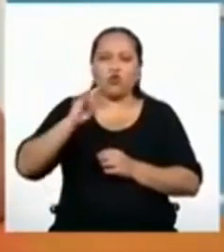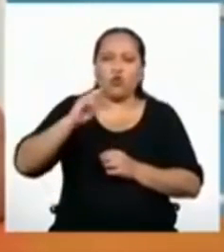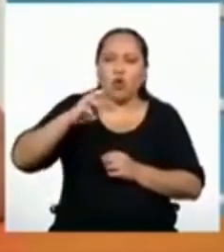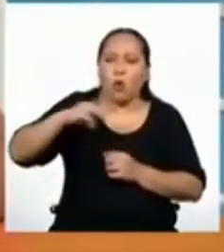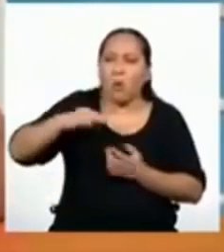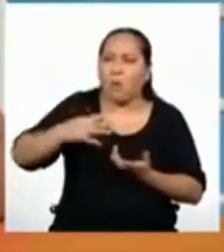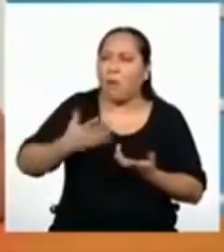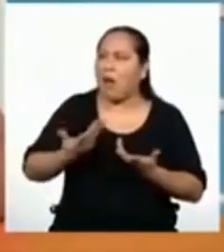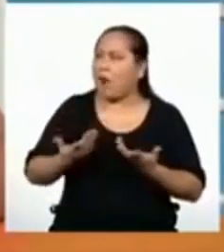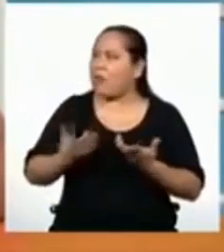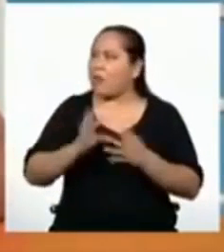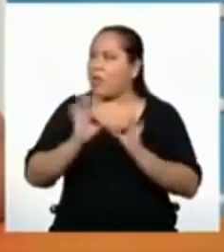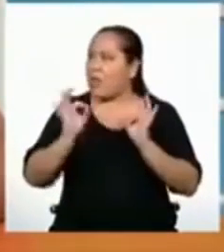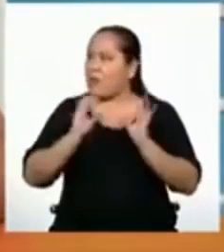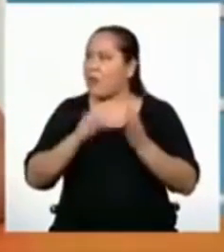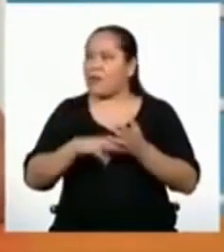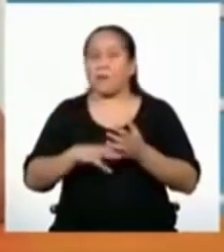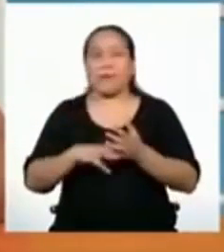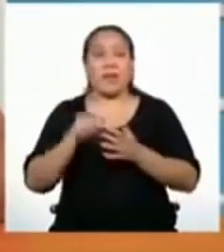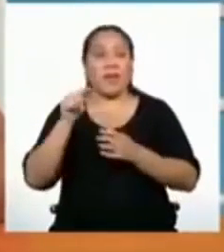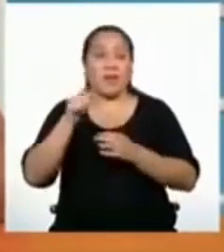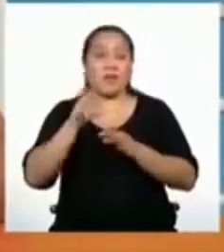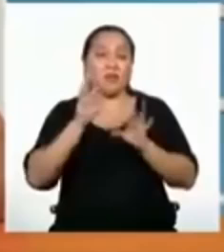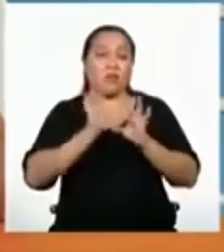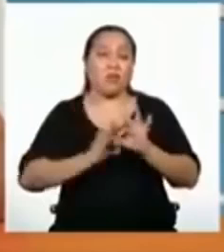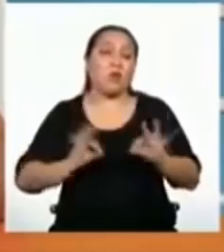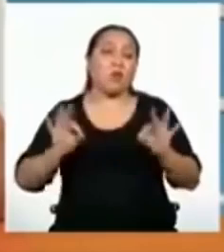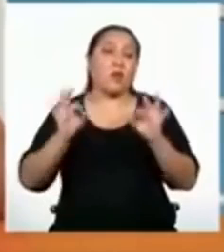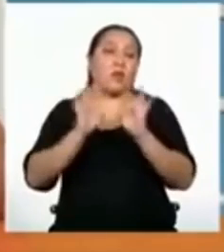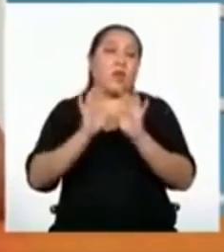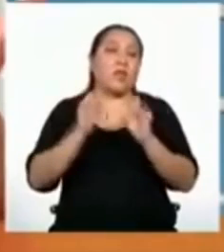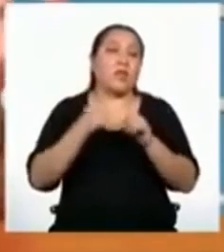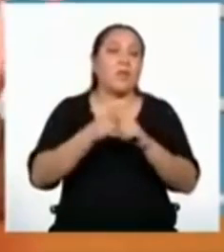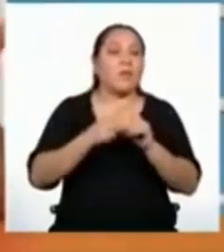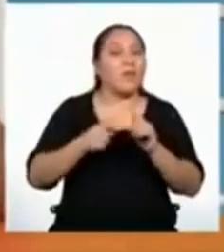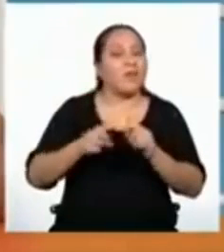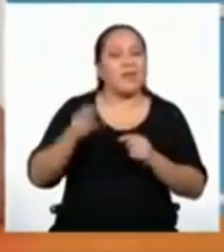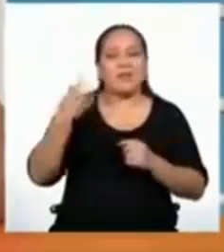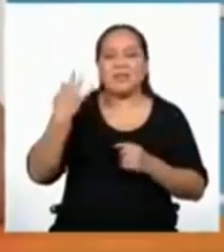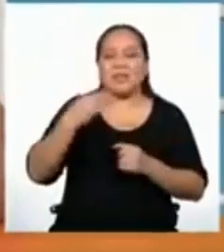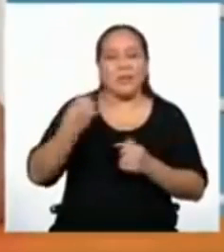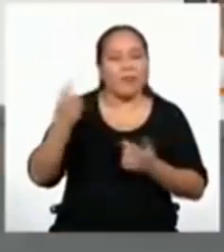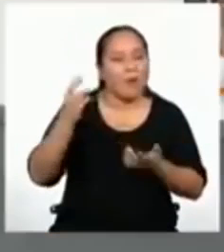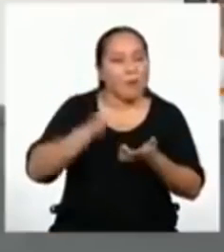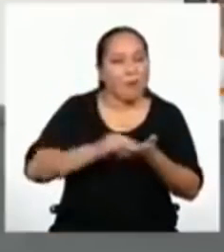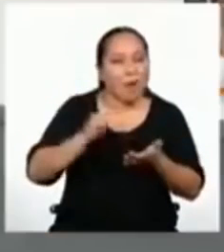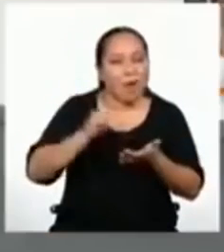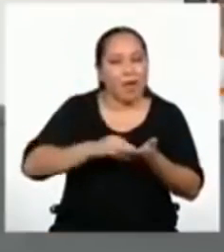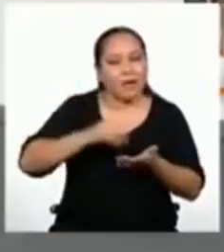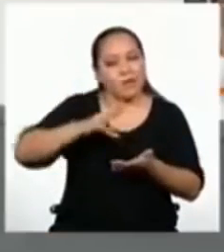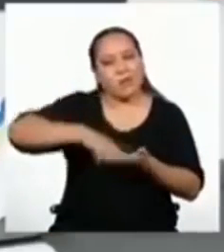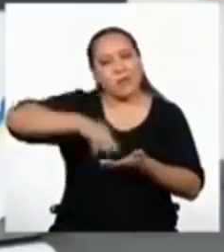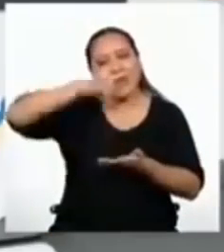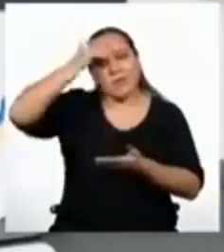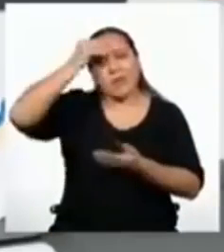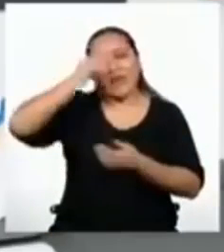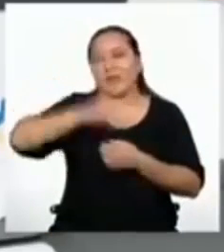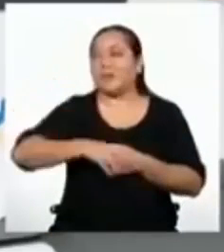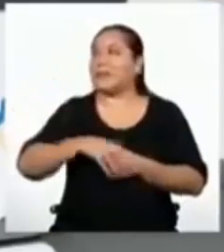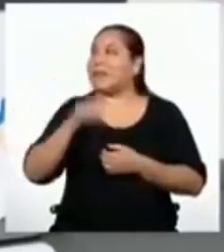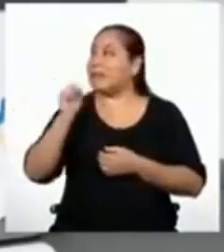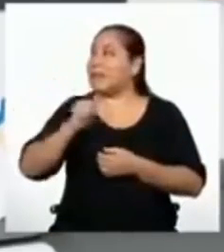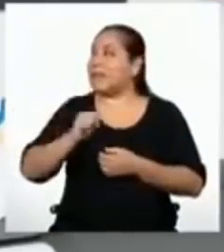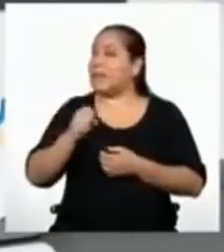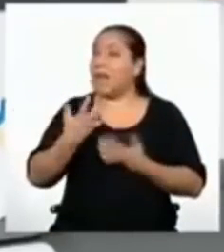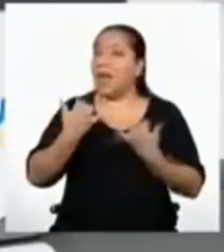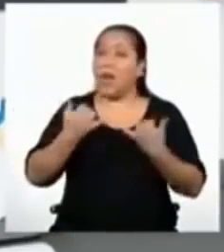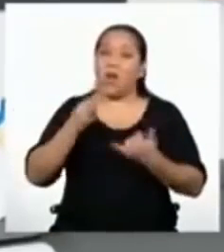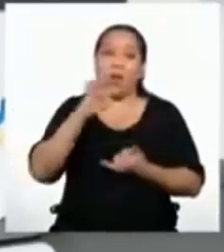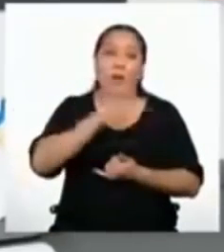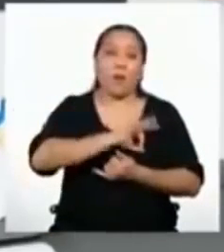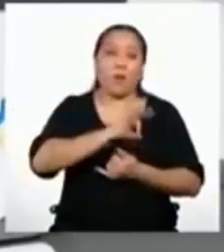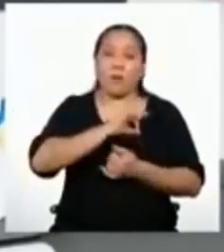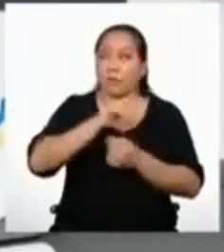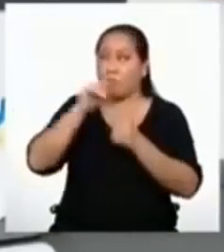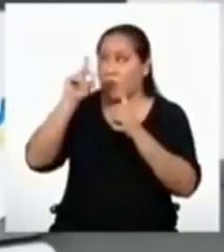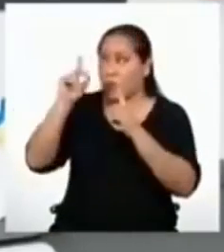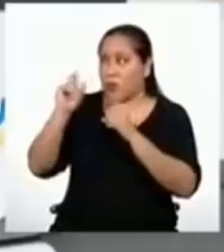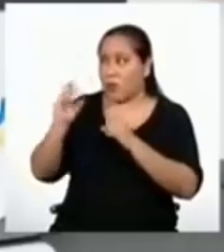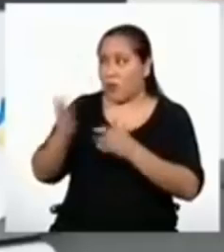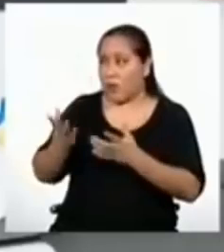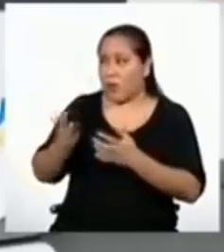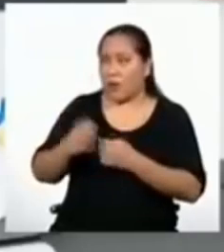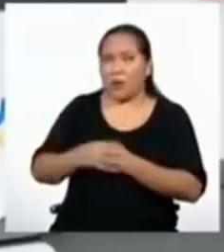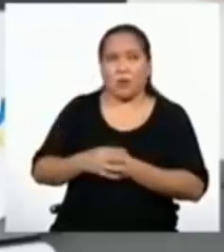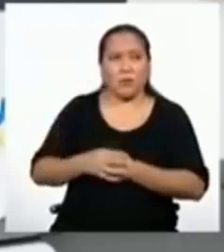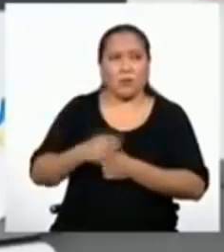importantísimas. Pero, como dices, siempre hay más por aprender. Eso sí. Y aprovecho para preguntarle,